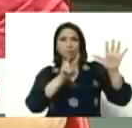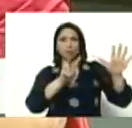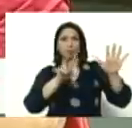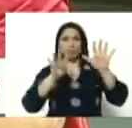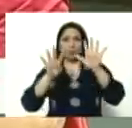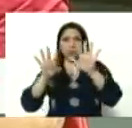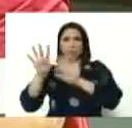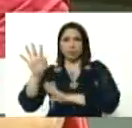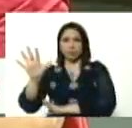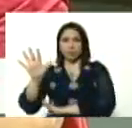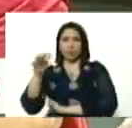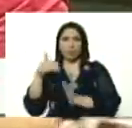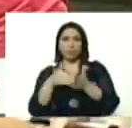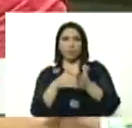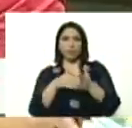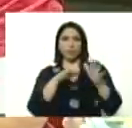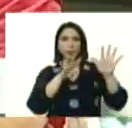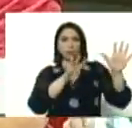795 mil,